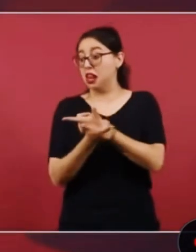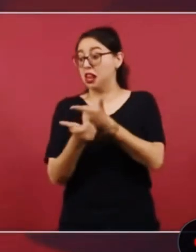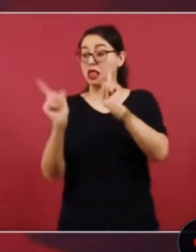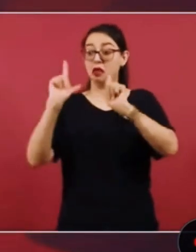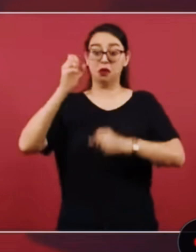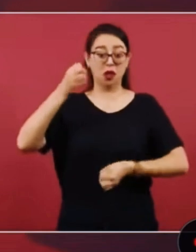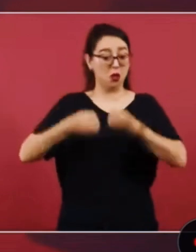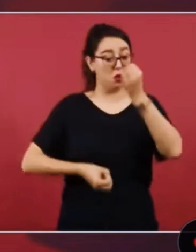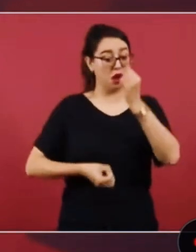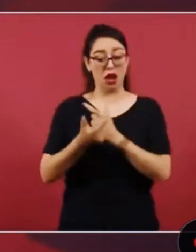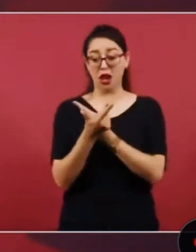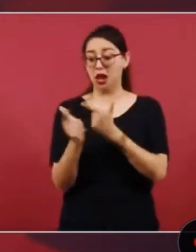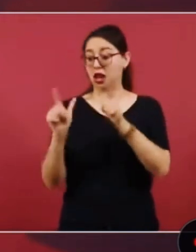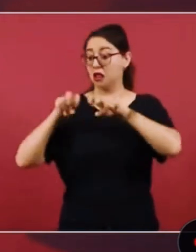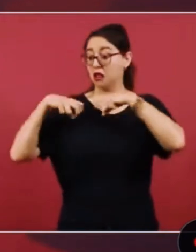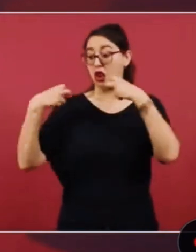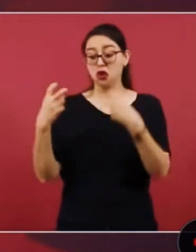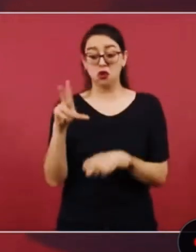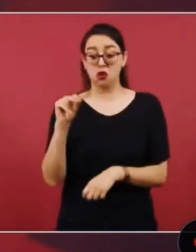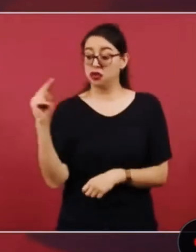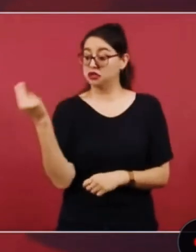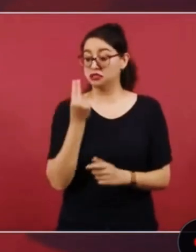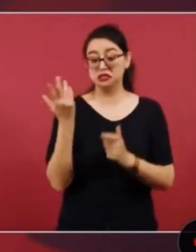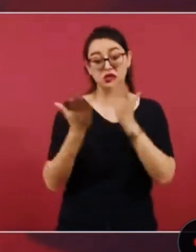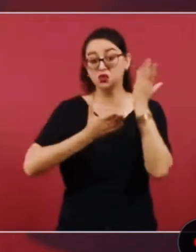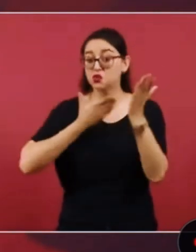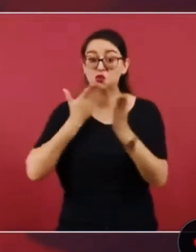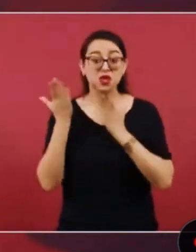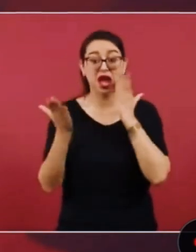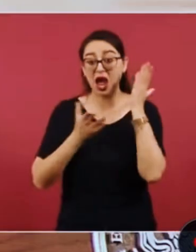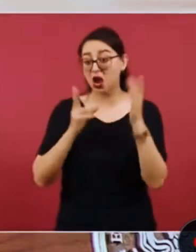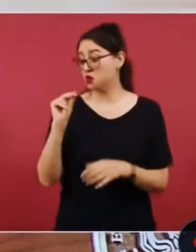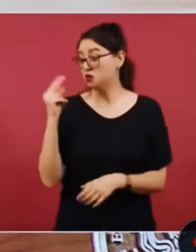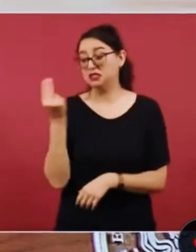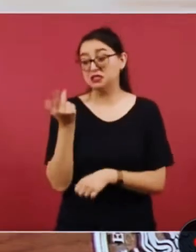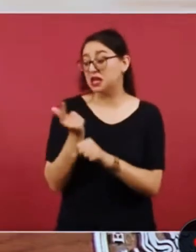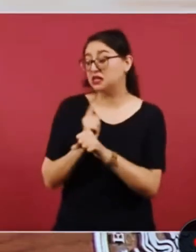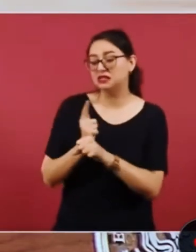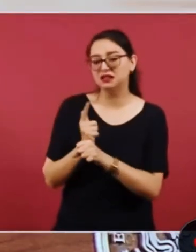los ministros en la época de Juárez y de Lerdo habían requisitos